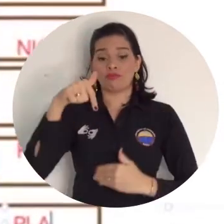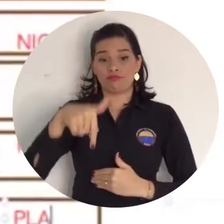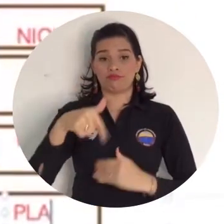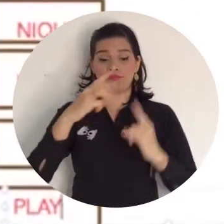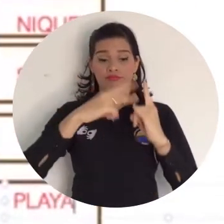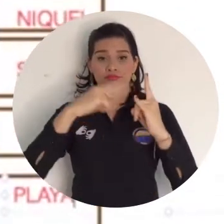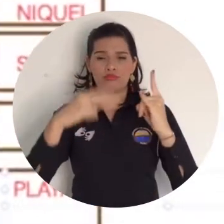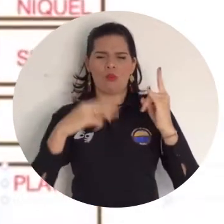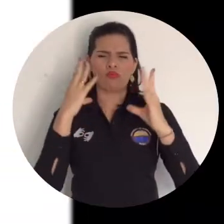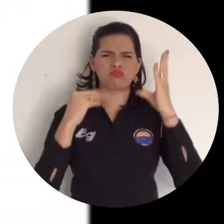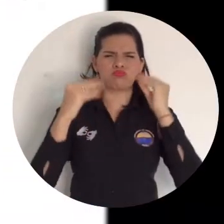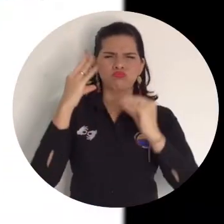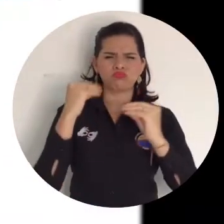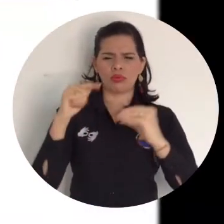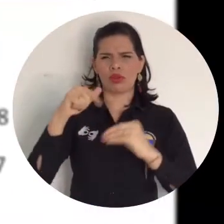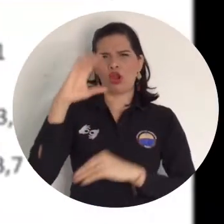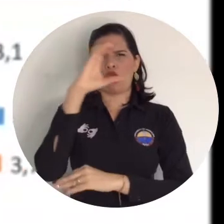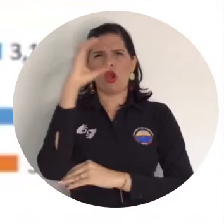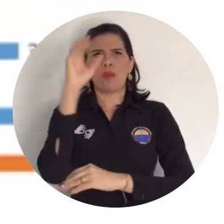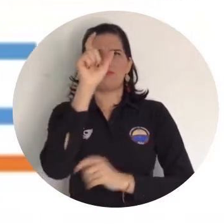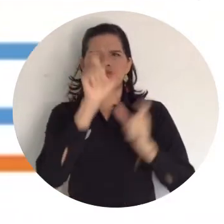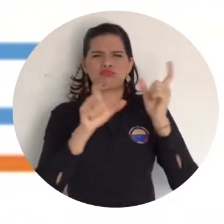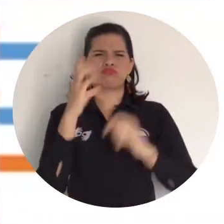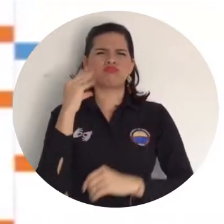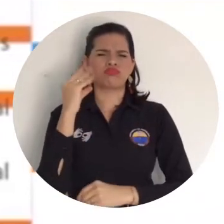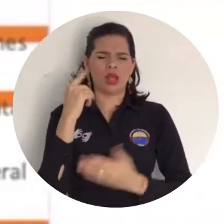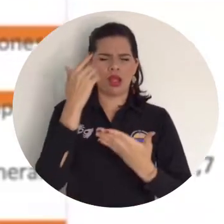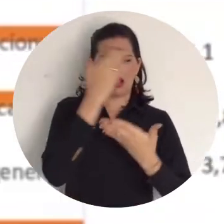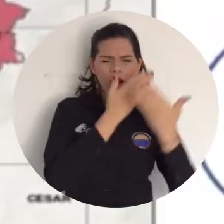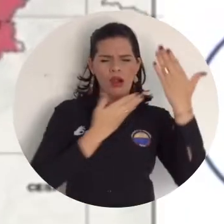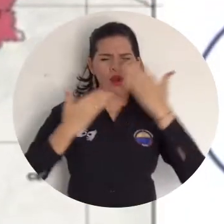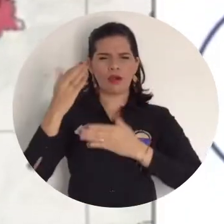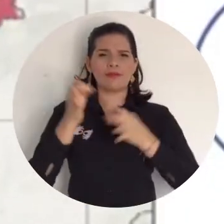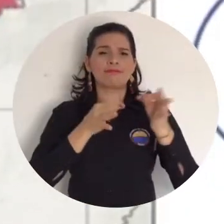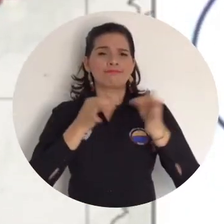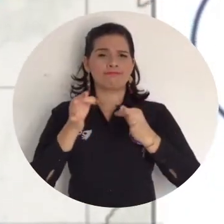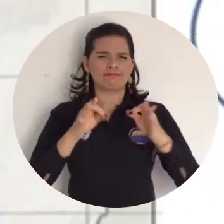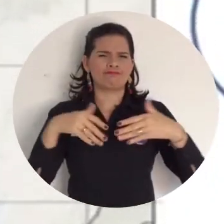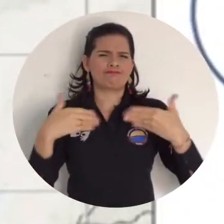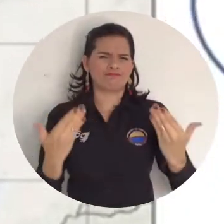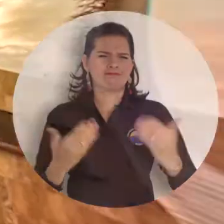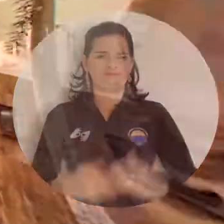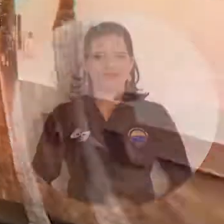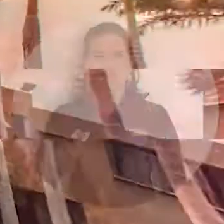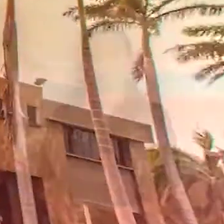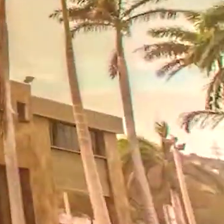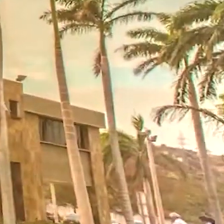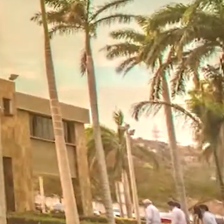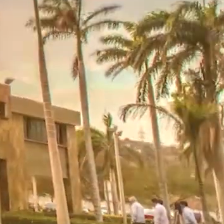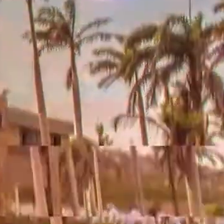en el que expertos de la alma mater y el país proporcionaron perspectivas y análisis sobre la coyuntura nacional.